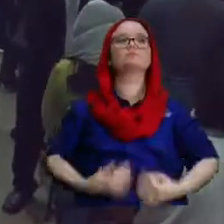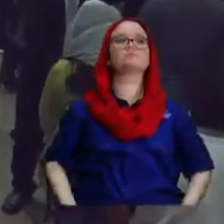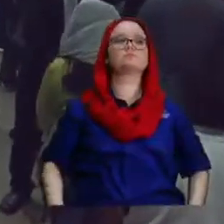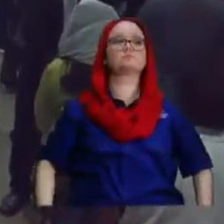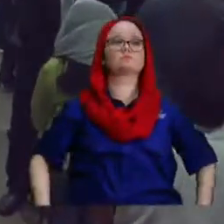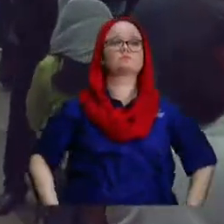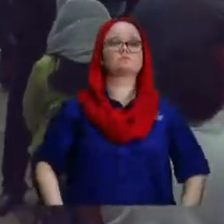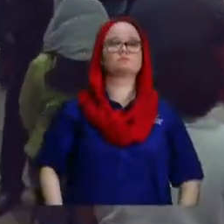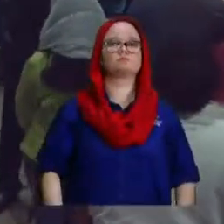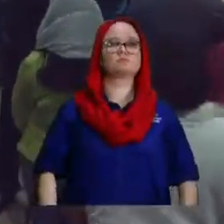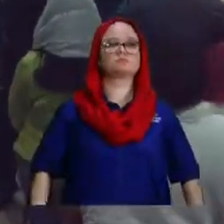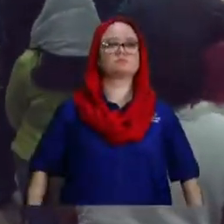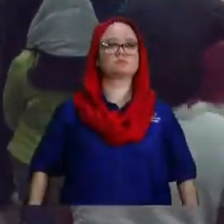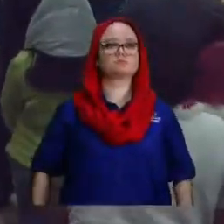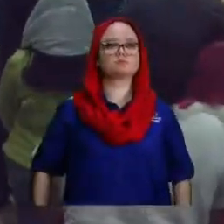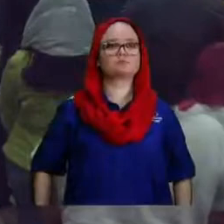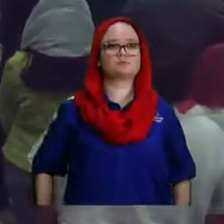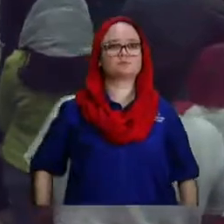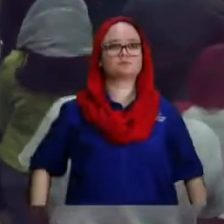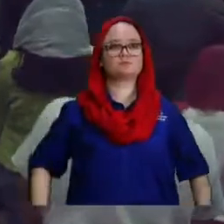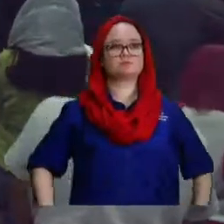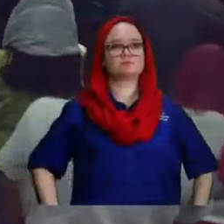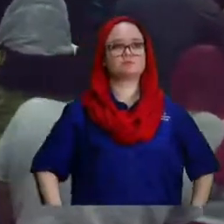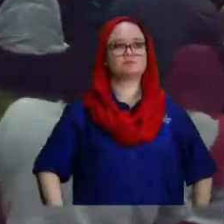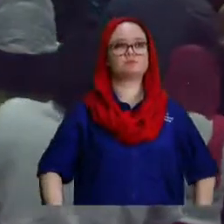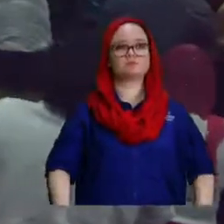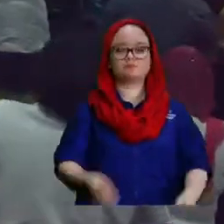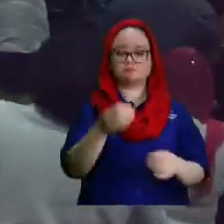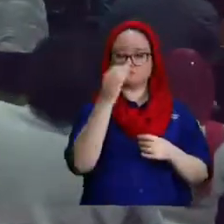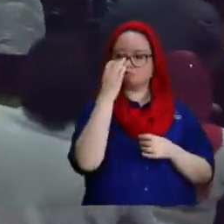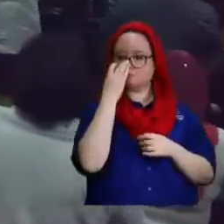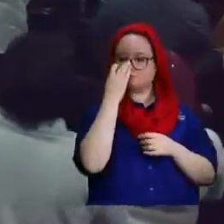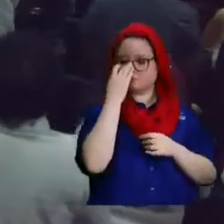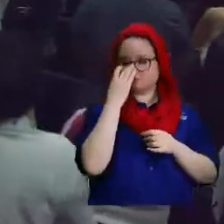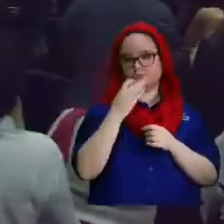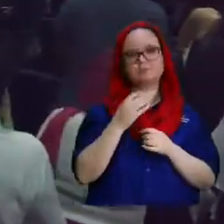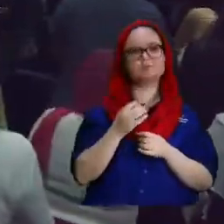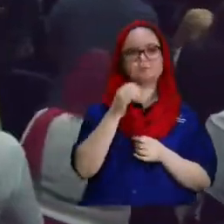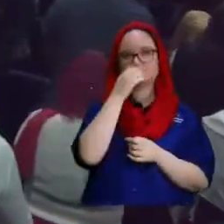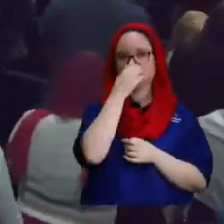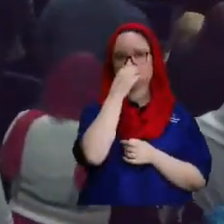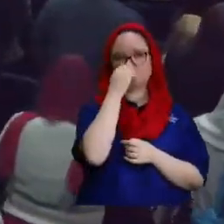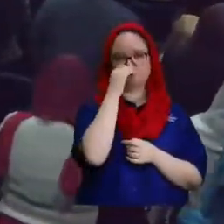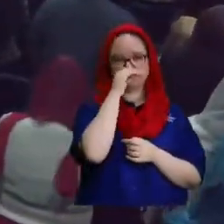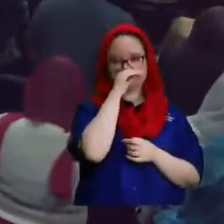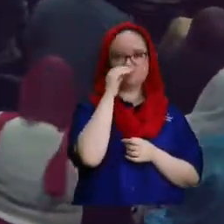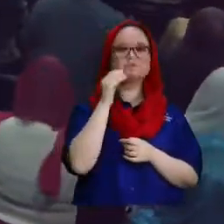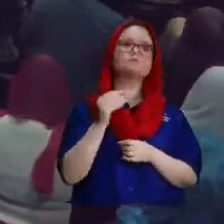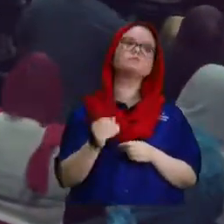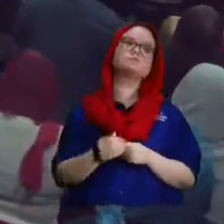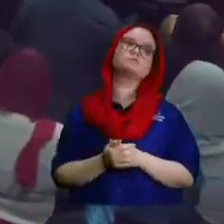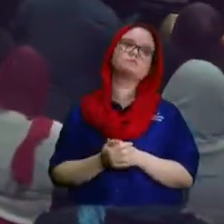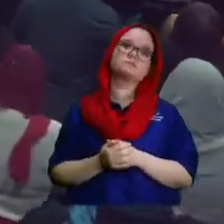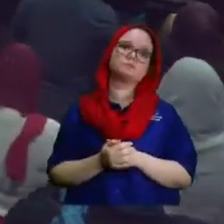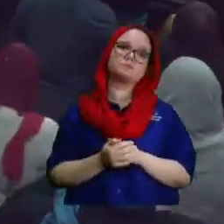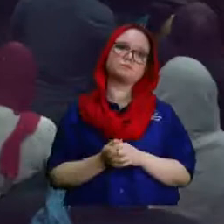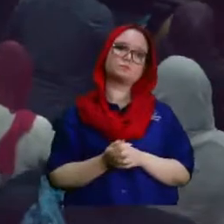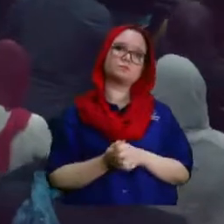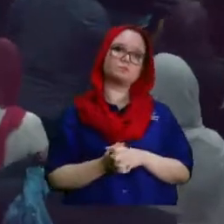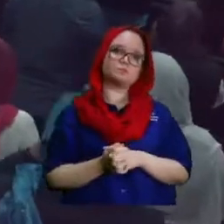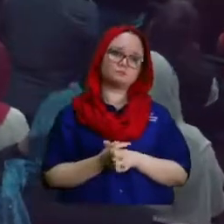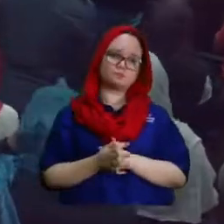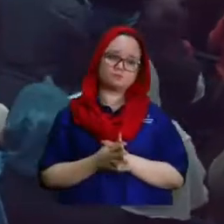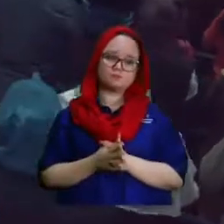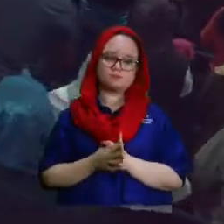mire lo único que no me gusta de ese himno es que dice mi lámpara está llena de aceite como van a entender que es de las 10 vírgenes prudentes pero francamente nuestra